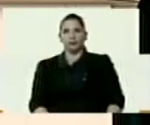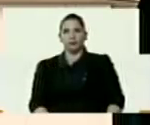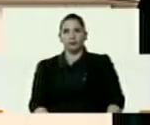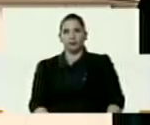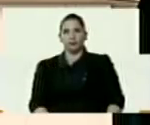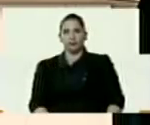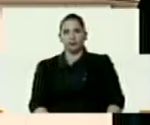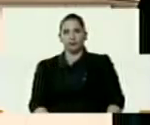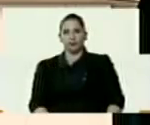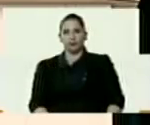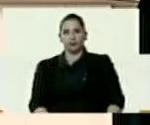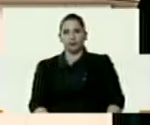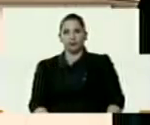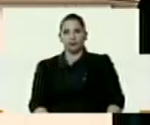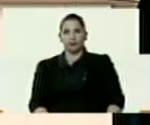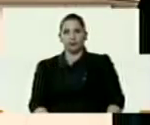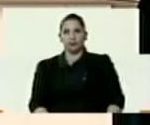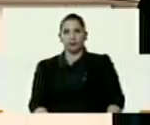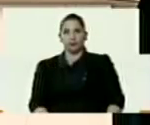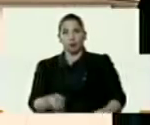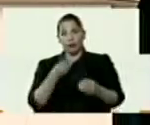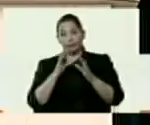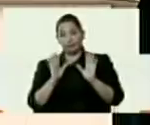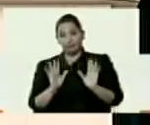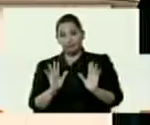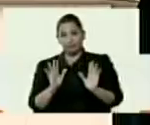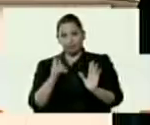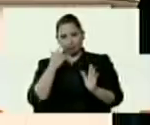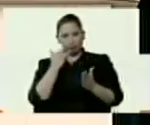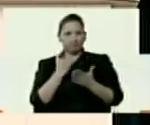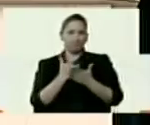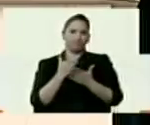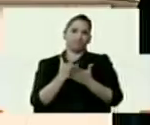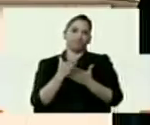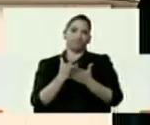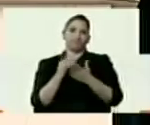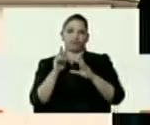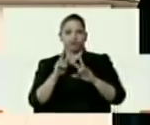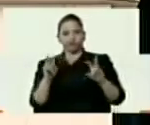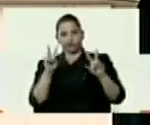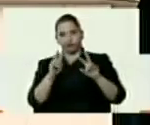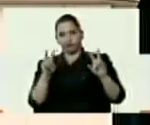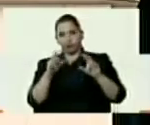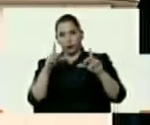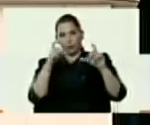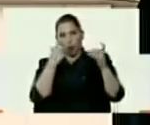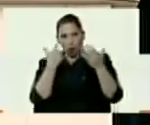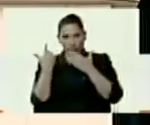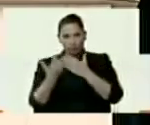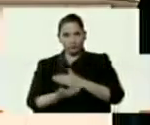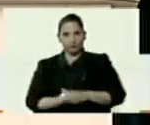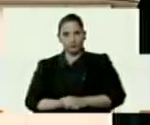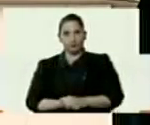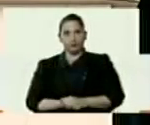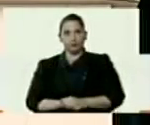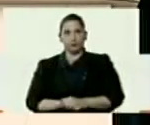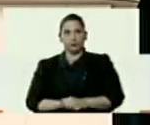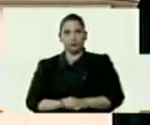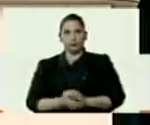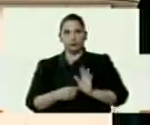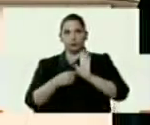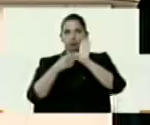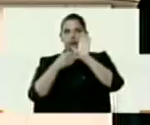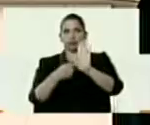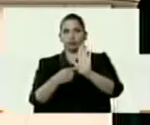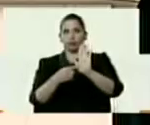de la FARC y el ELN. Bueno, vamos a ver esta fotografía. Muestrala aquí en el